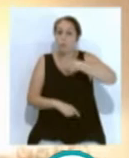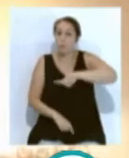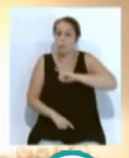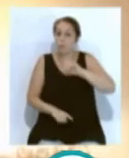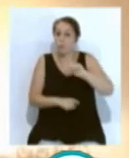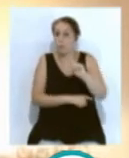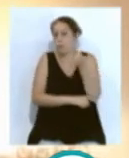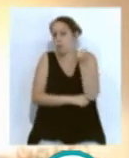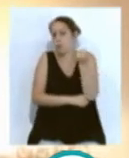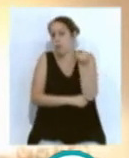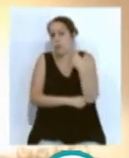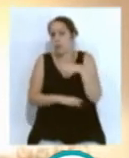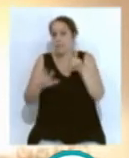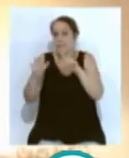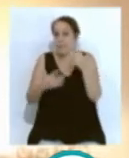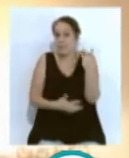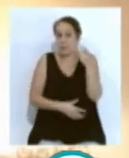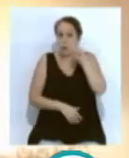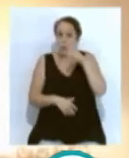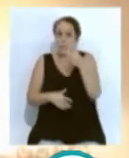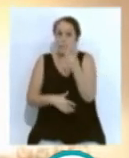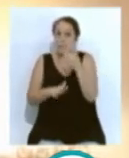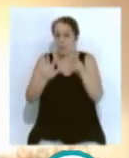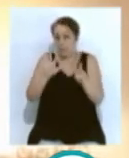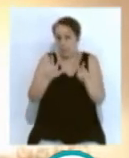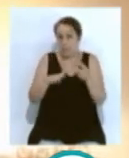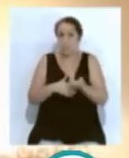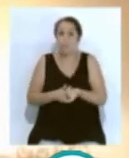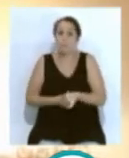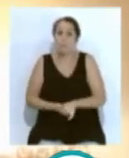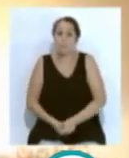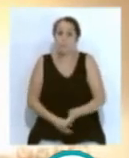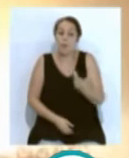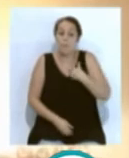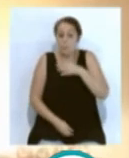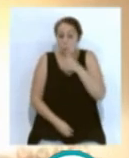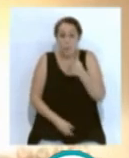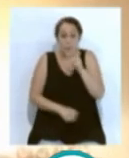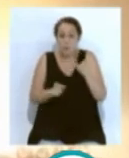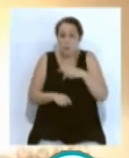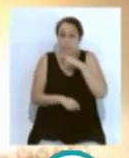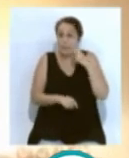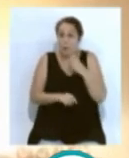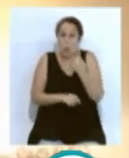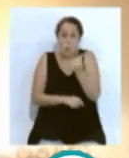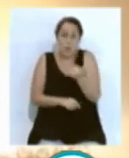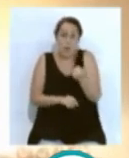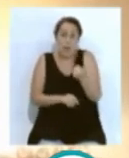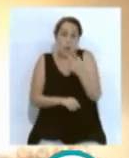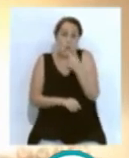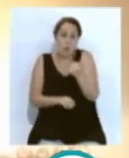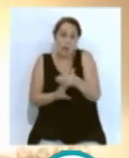llegar a ese 63,37%, porque fundamentalmente la gente ha reservado el día antes, dos días antes, o incluso han llegado directamente.